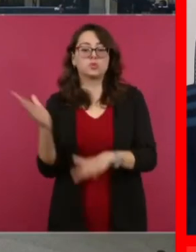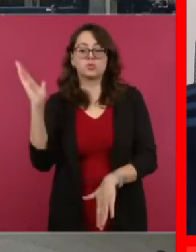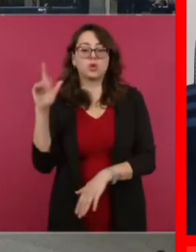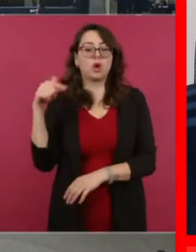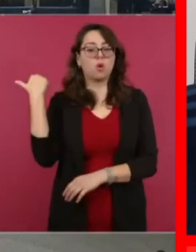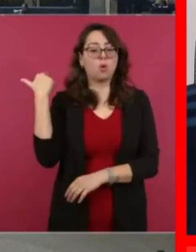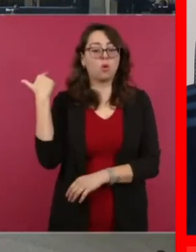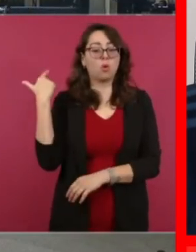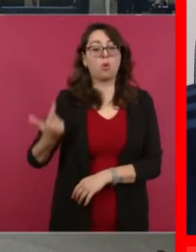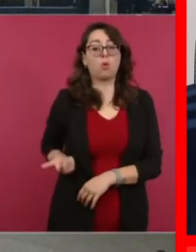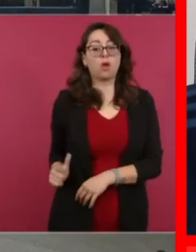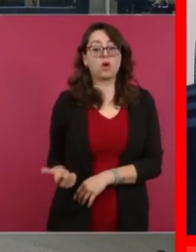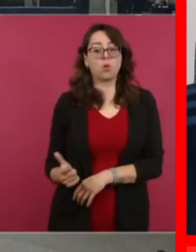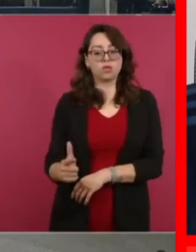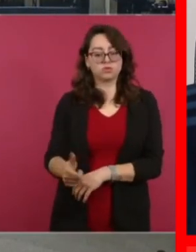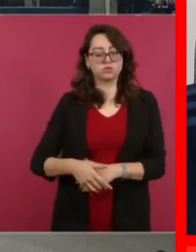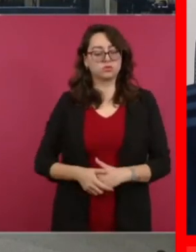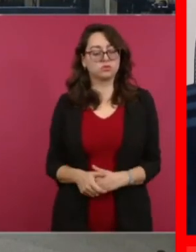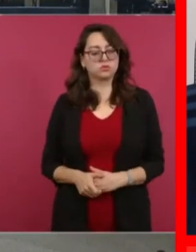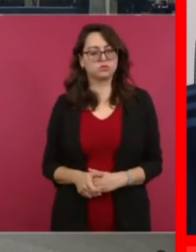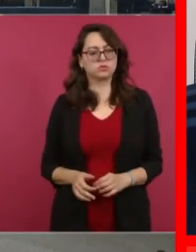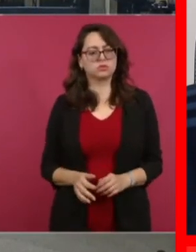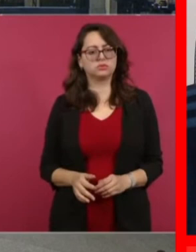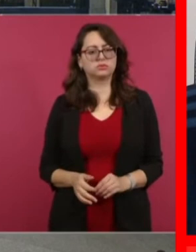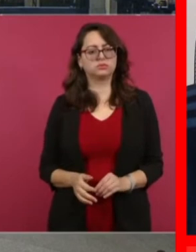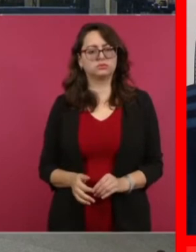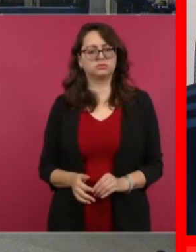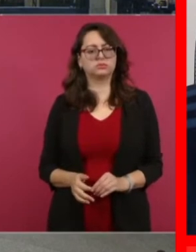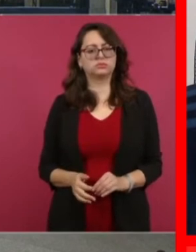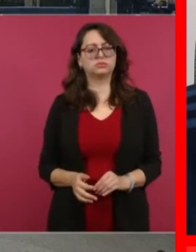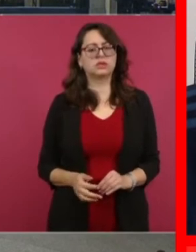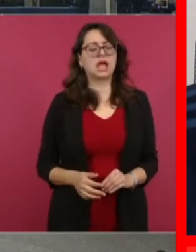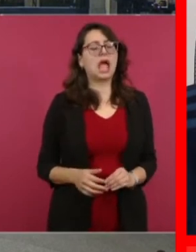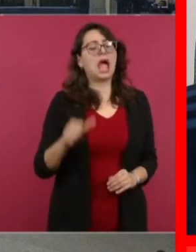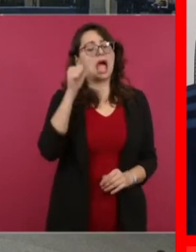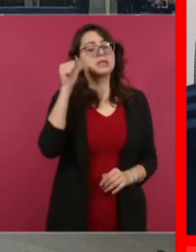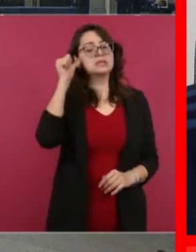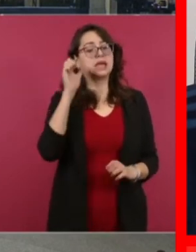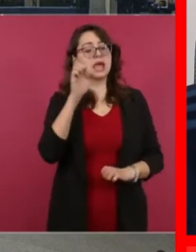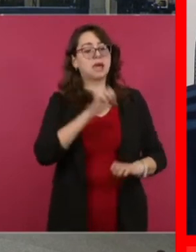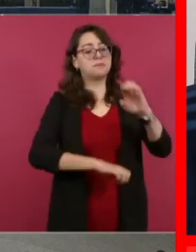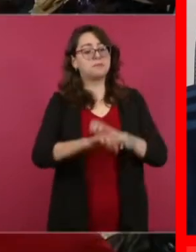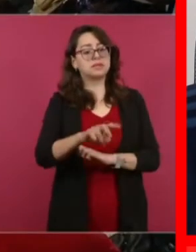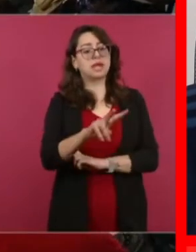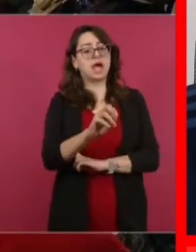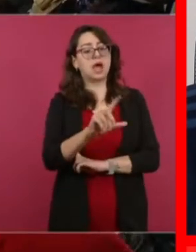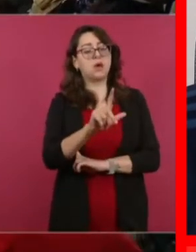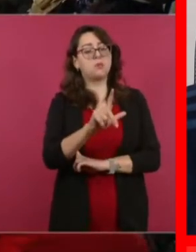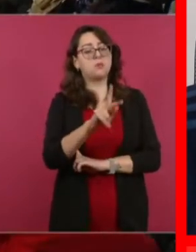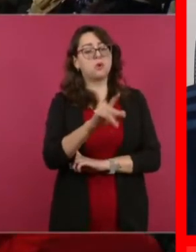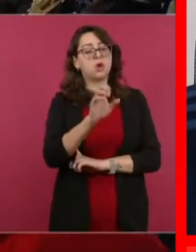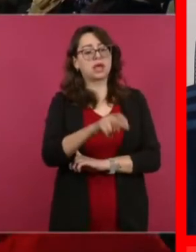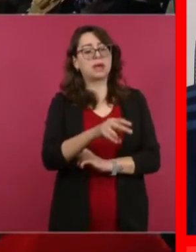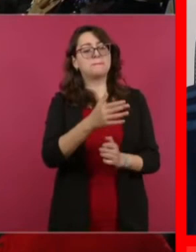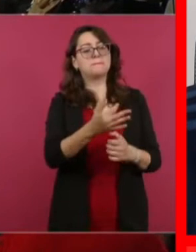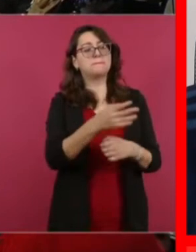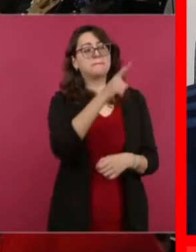a criticar y cuestionar el tren maya que iba a afectar al medio ambiente, que estaba destruyendo cenotes, pues amigos